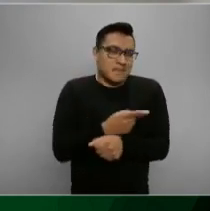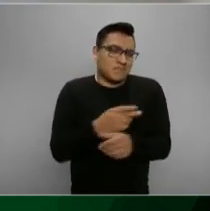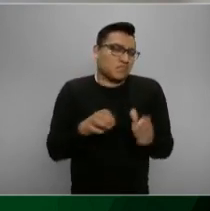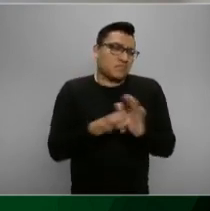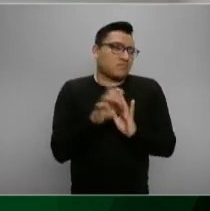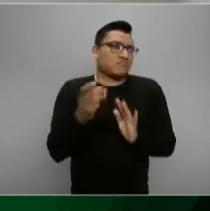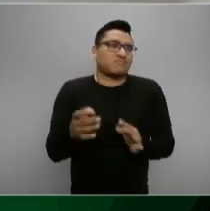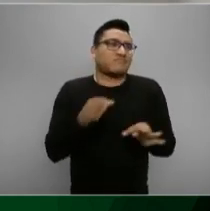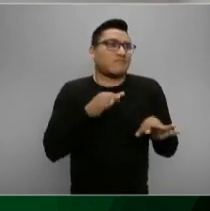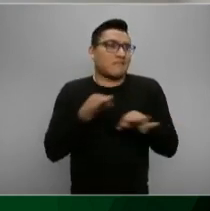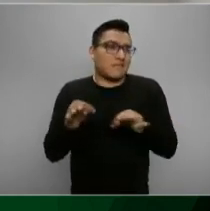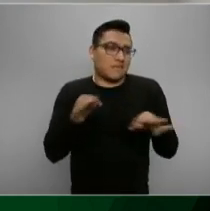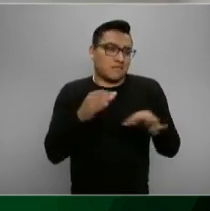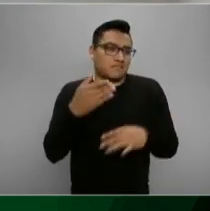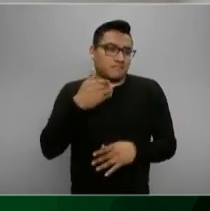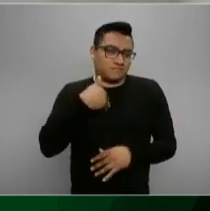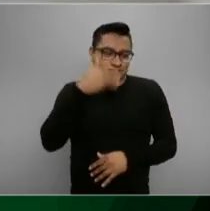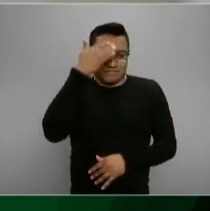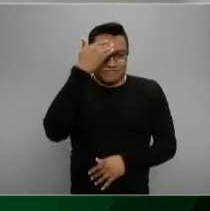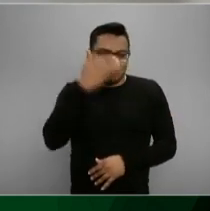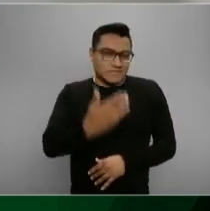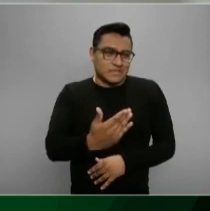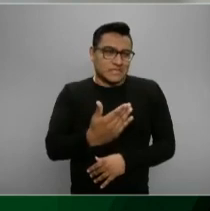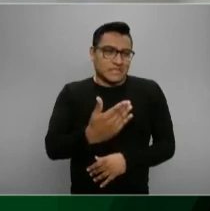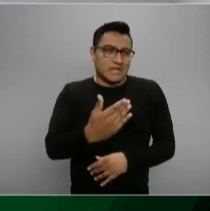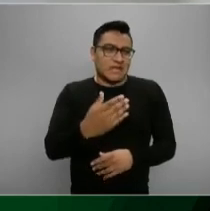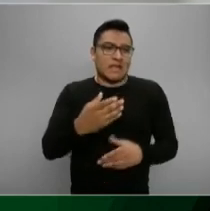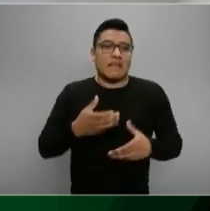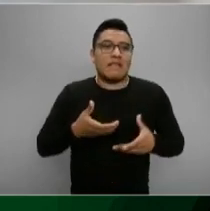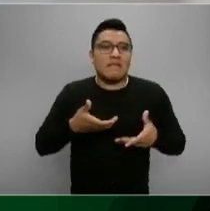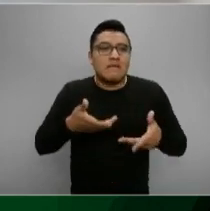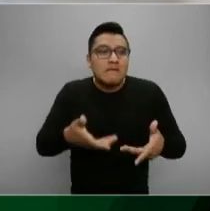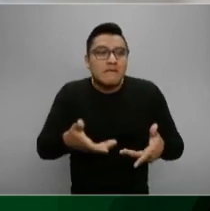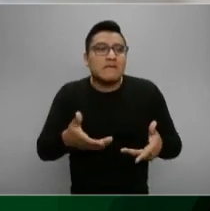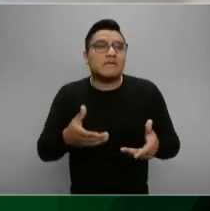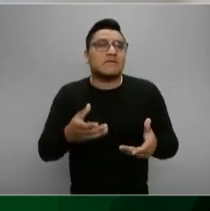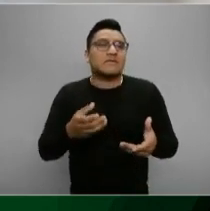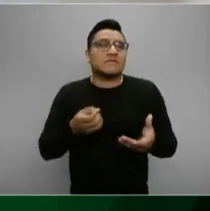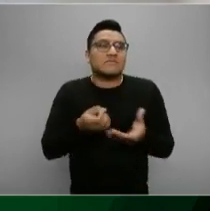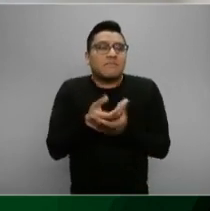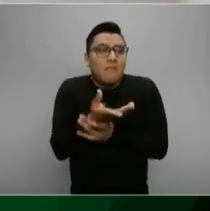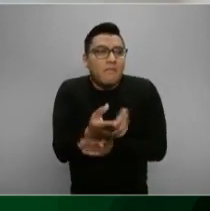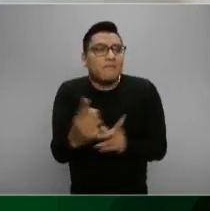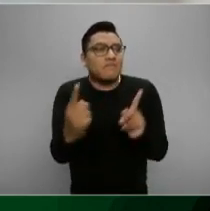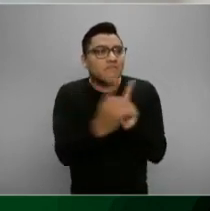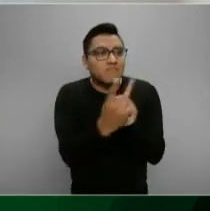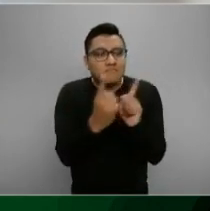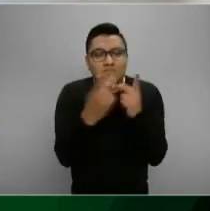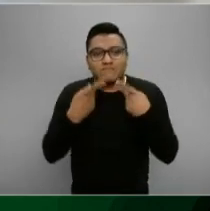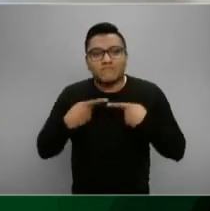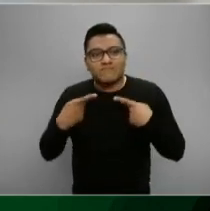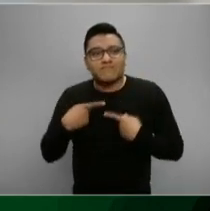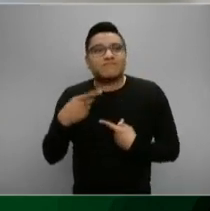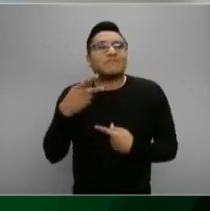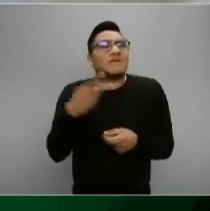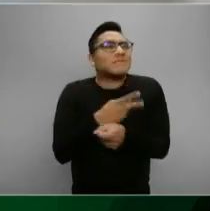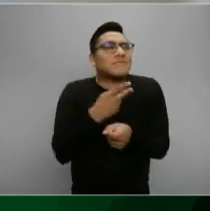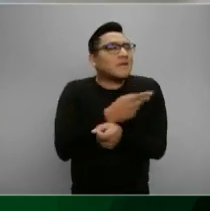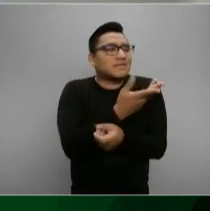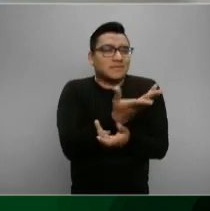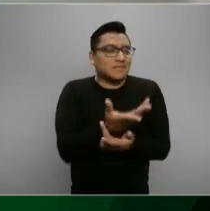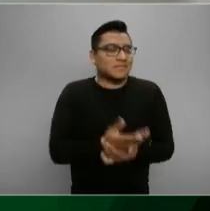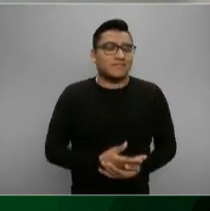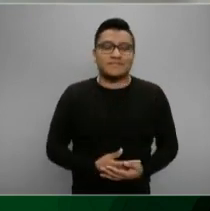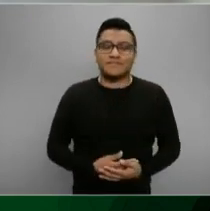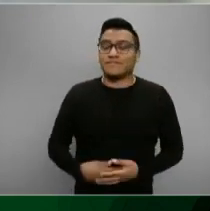depende pues del contacto directo con la calle, con, ¿no? ¿Qué es lo que sucede? ¿Qué están haciendo ahora? Sí,